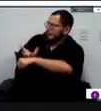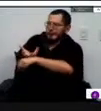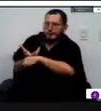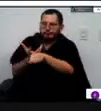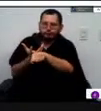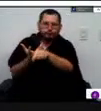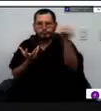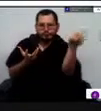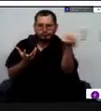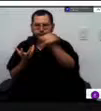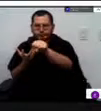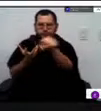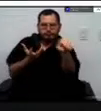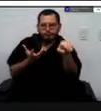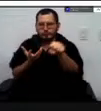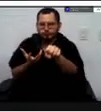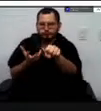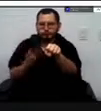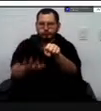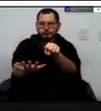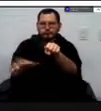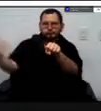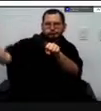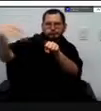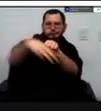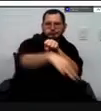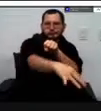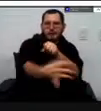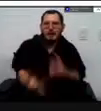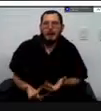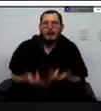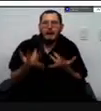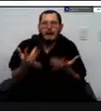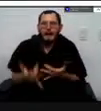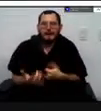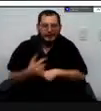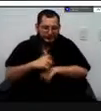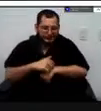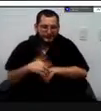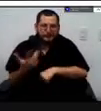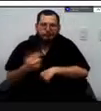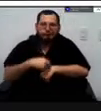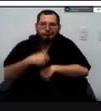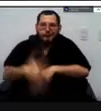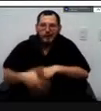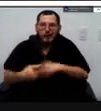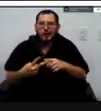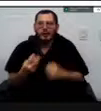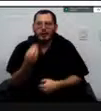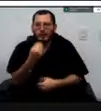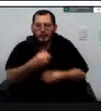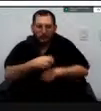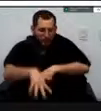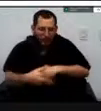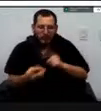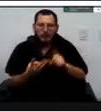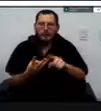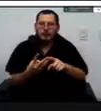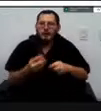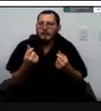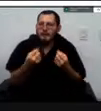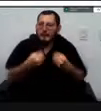tal y un tercer eje que estamos trabajando es toda la parte social esto lo estamos trabajando con la